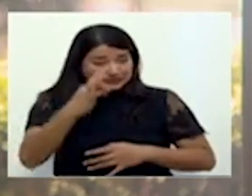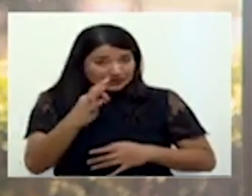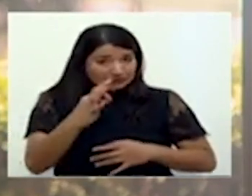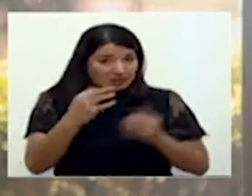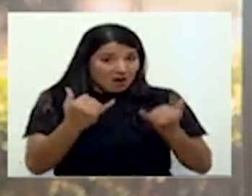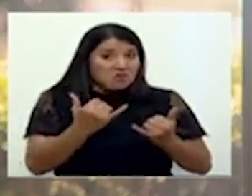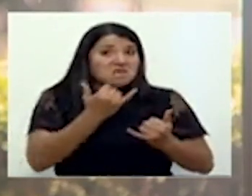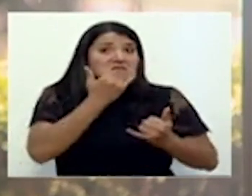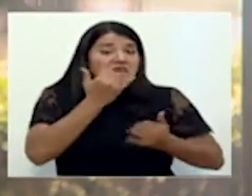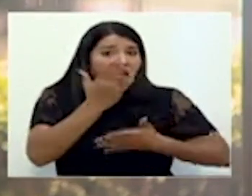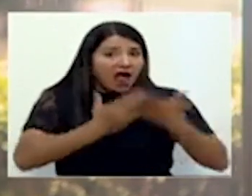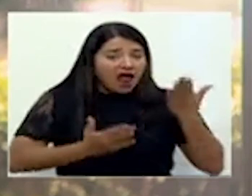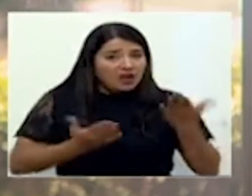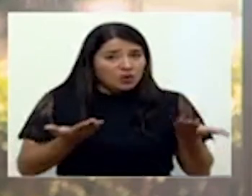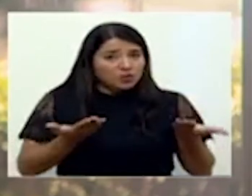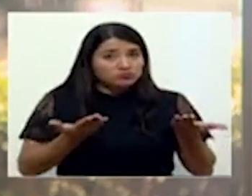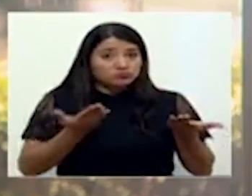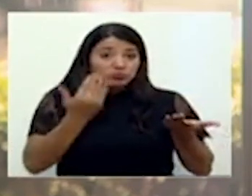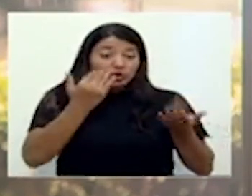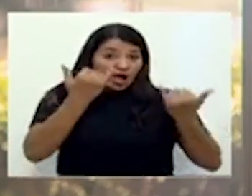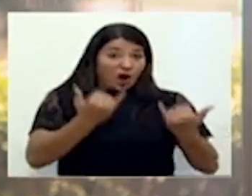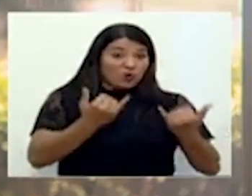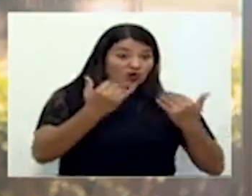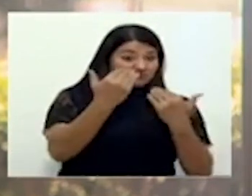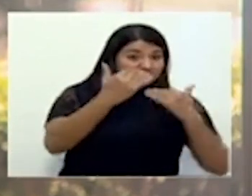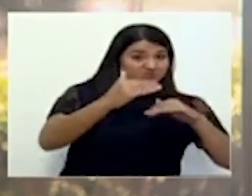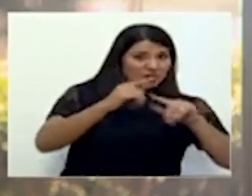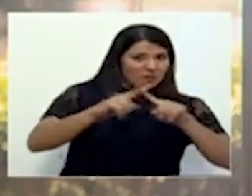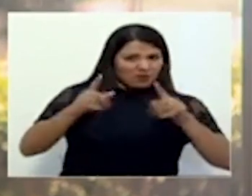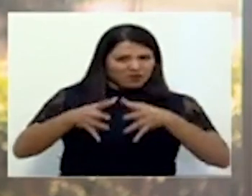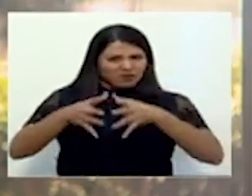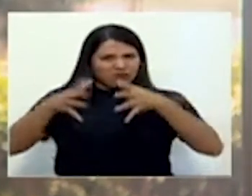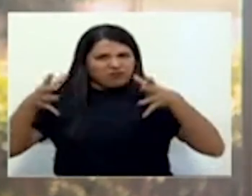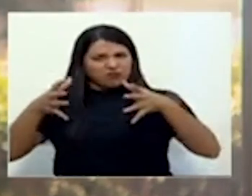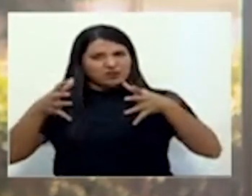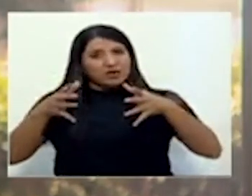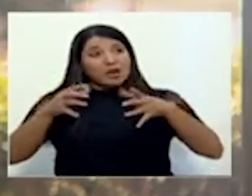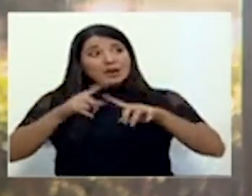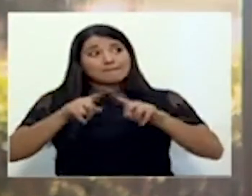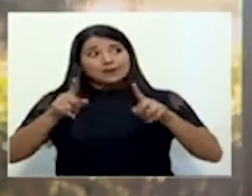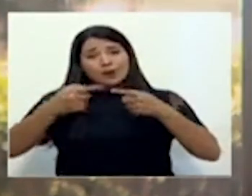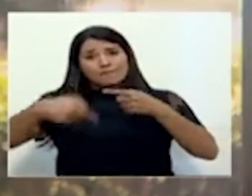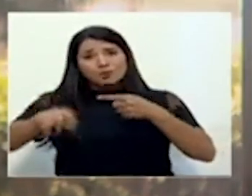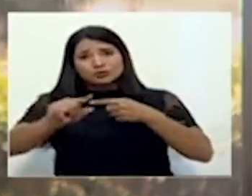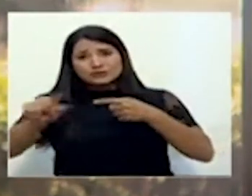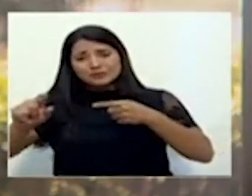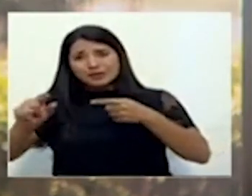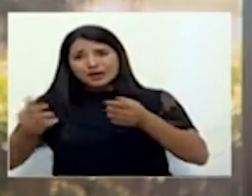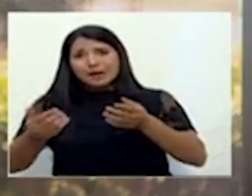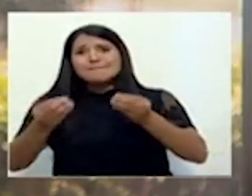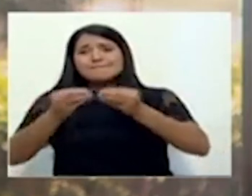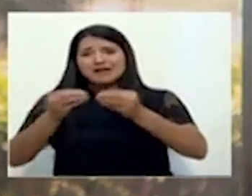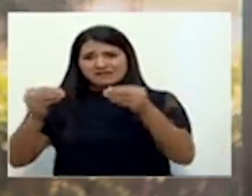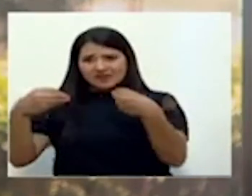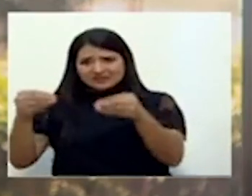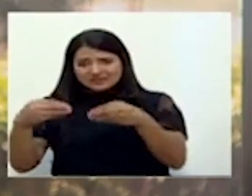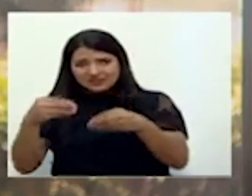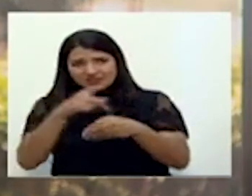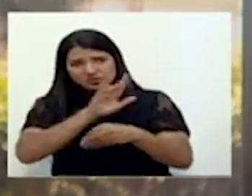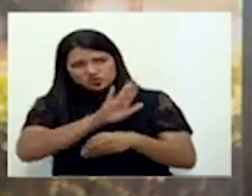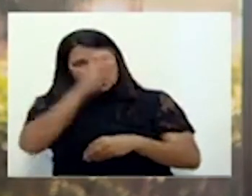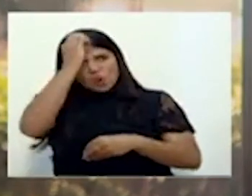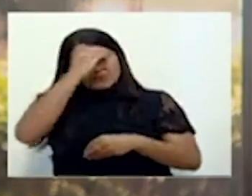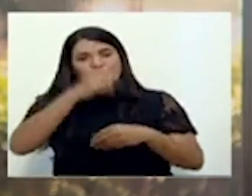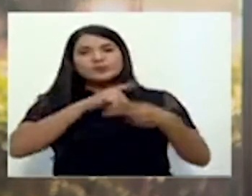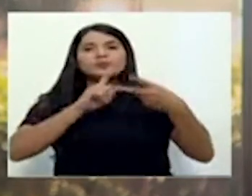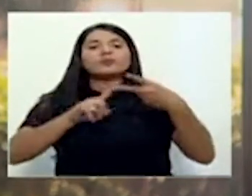y qué ajustes quieren hacer en esta estrategia, sobre todo de cara a la próxima semana, que ya volvemos con un poco más de apertura. Y, don Alexander, si nos podía